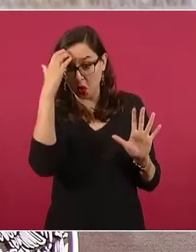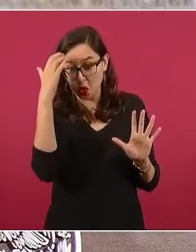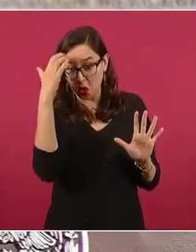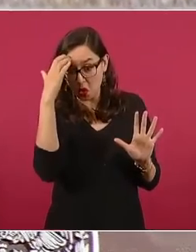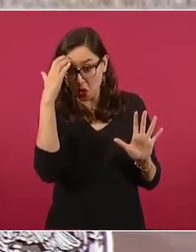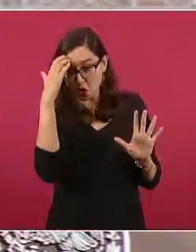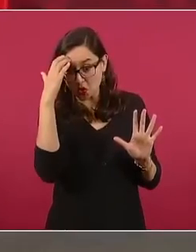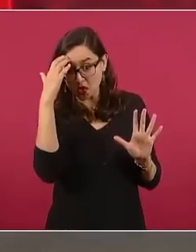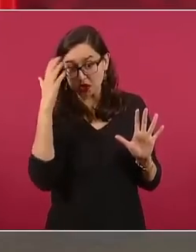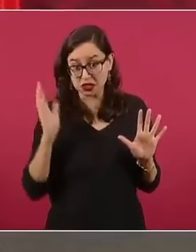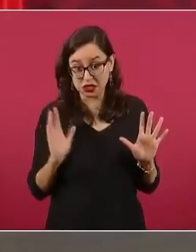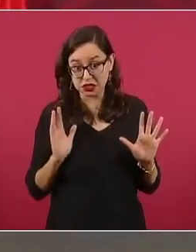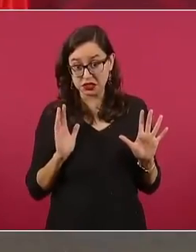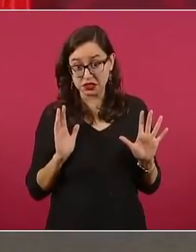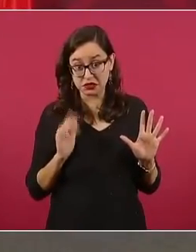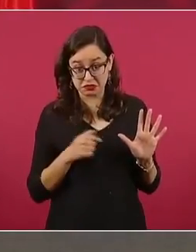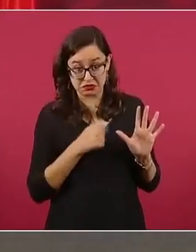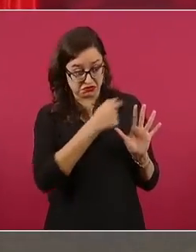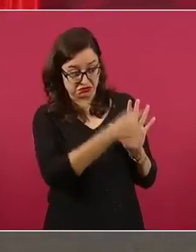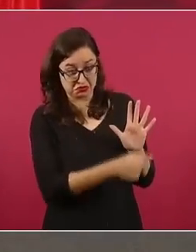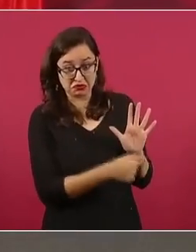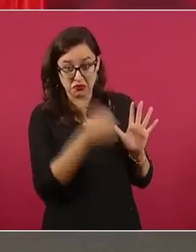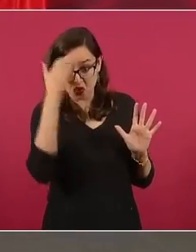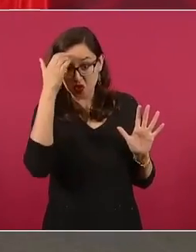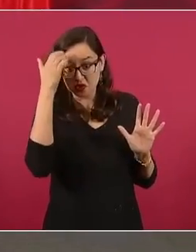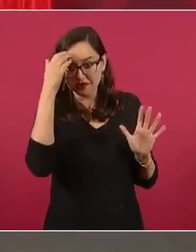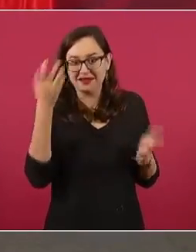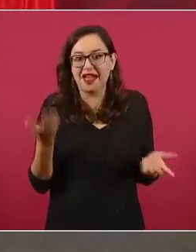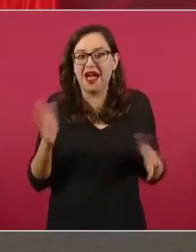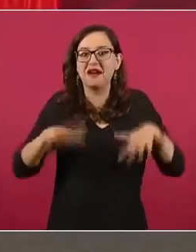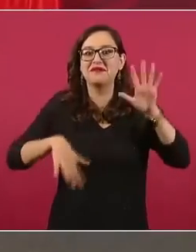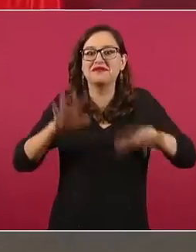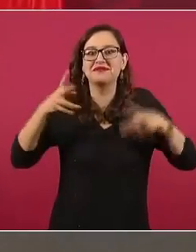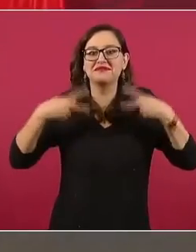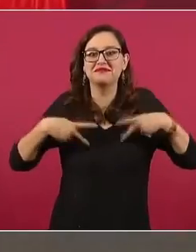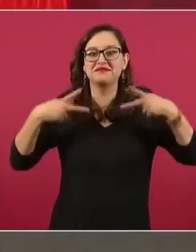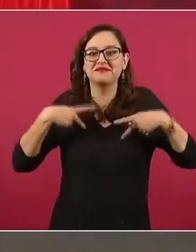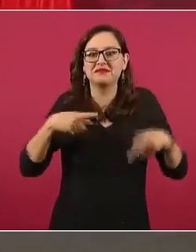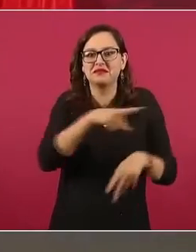porque también eso es otra cosa, si no lo conocen,